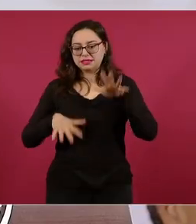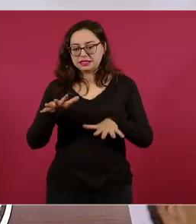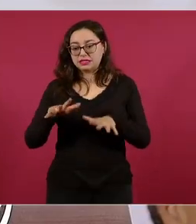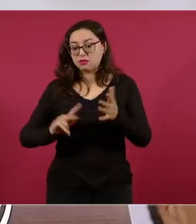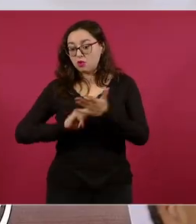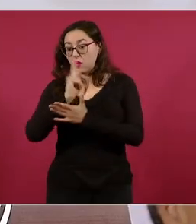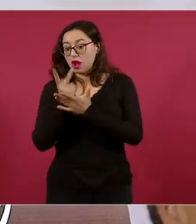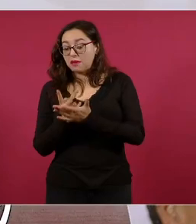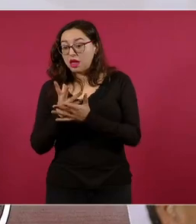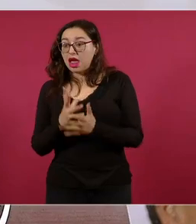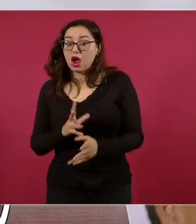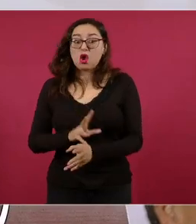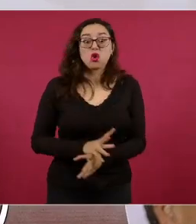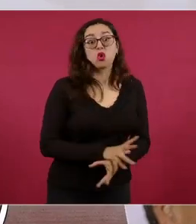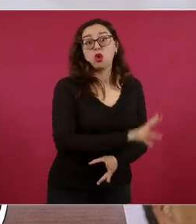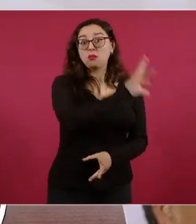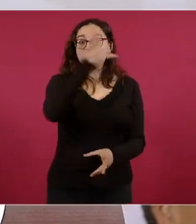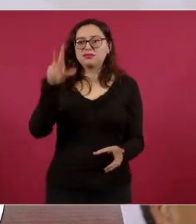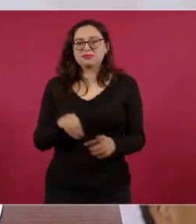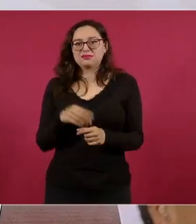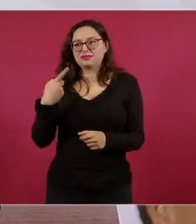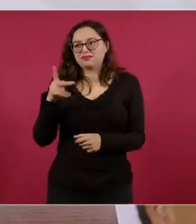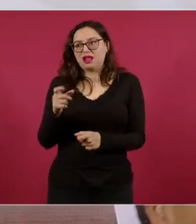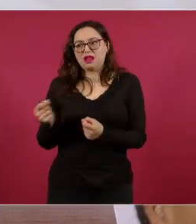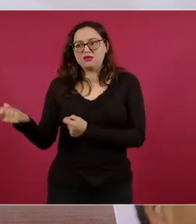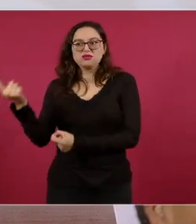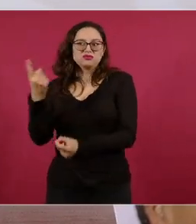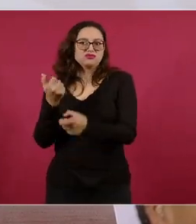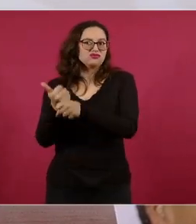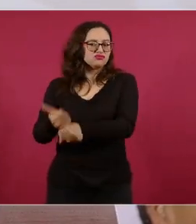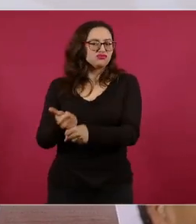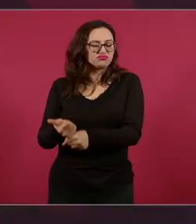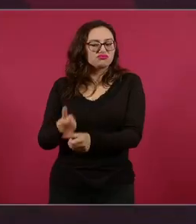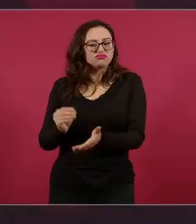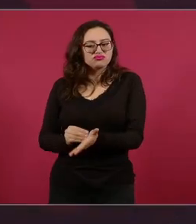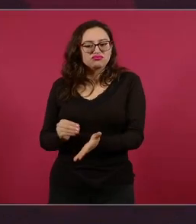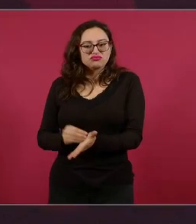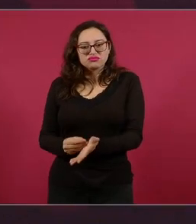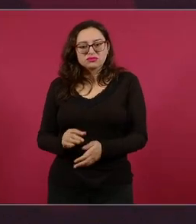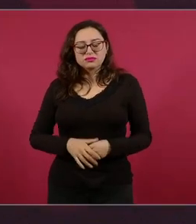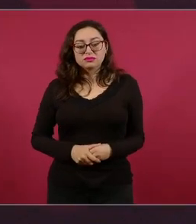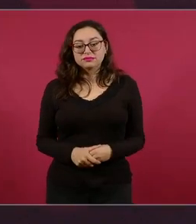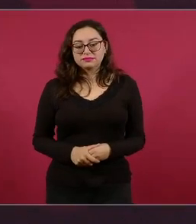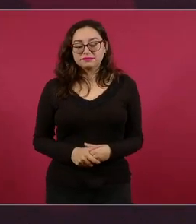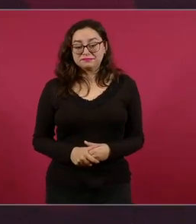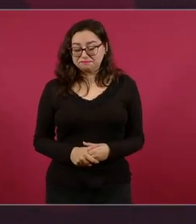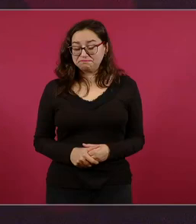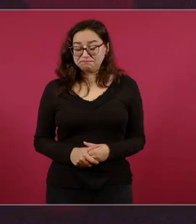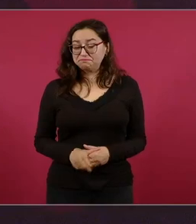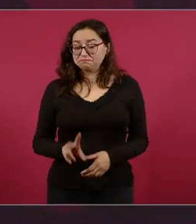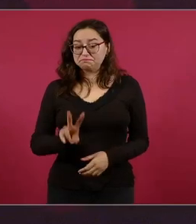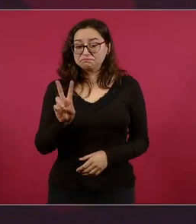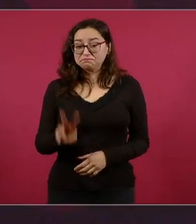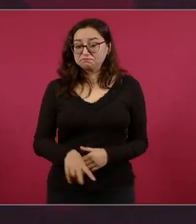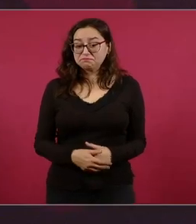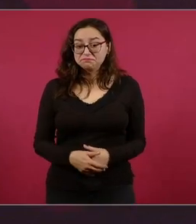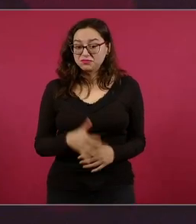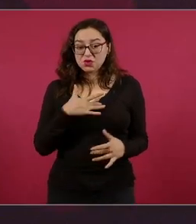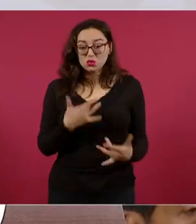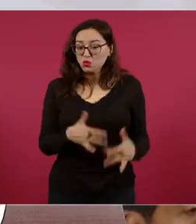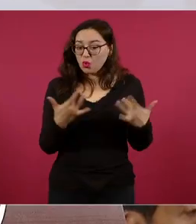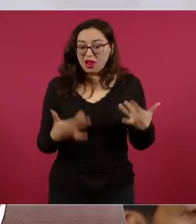al final que duele mucho, que sinceramente duele mucho